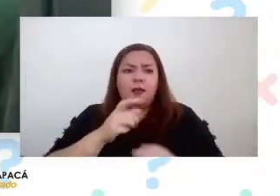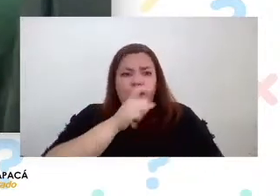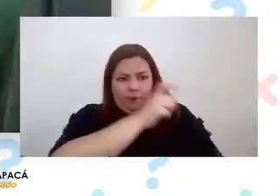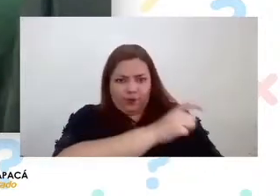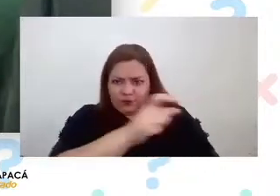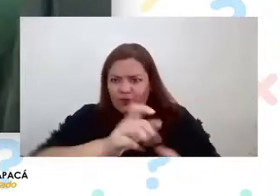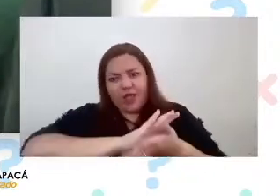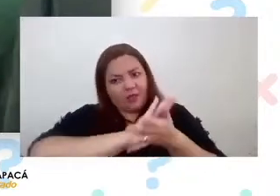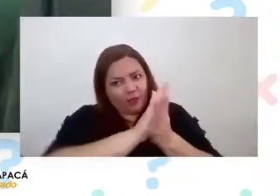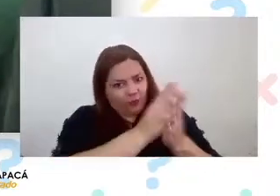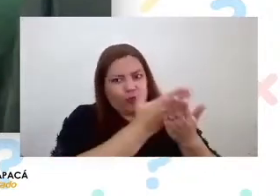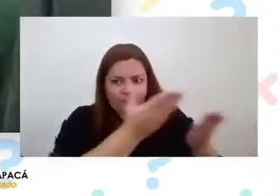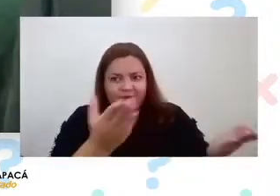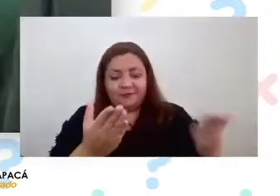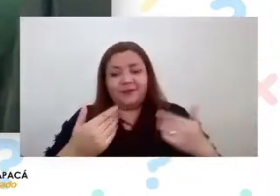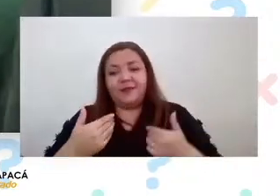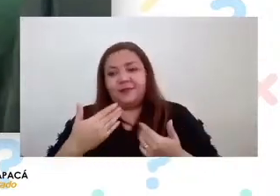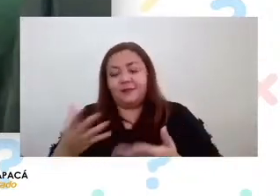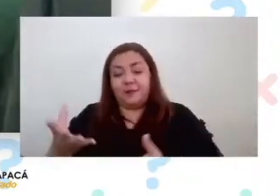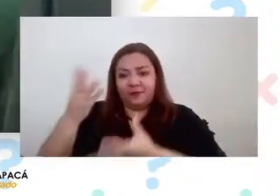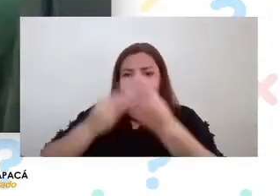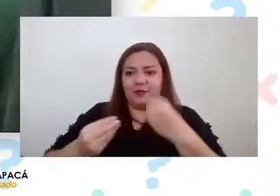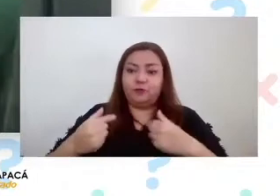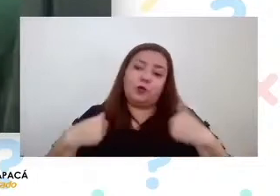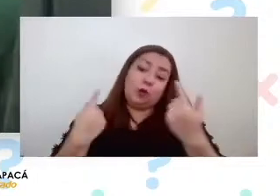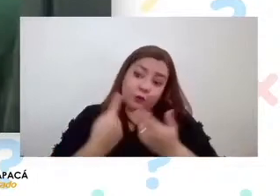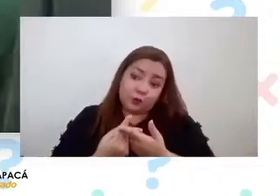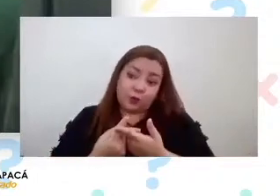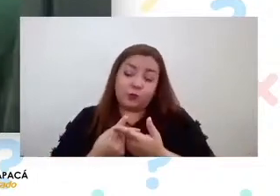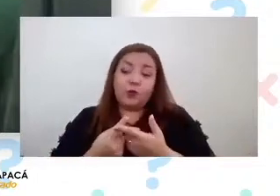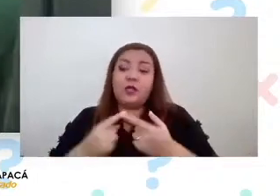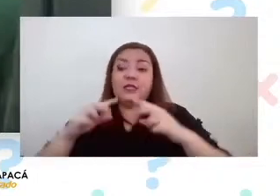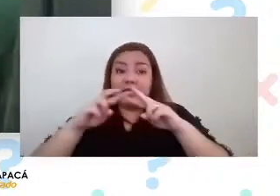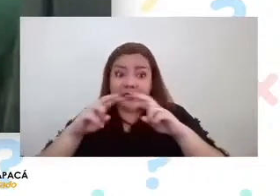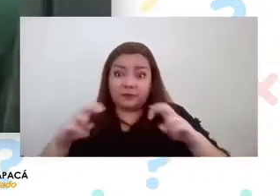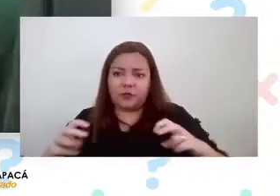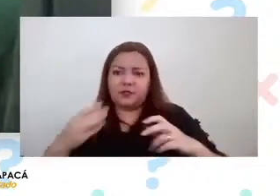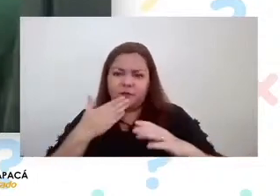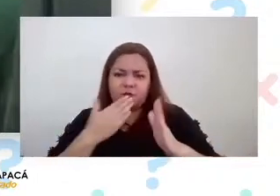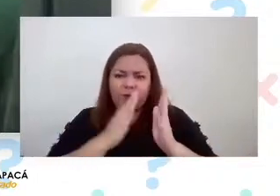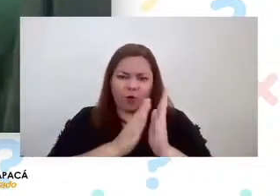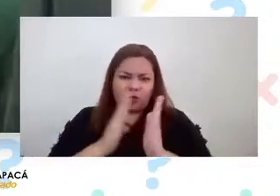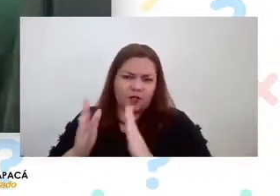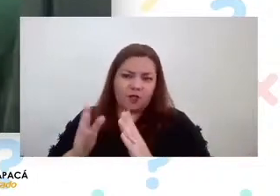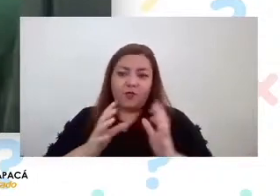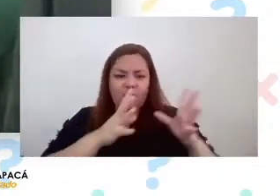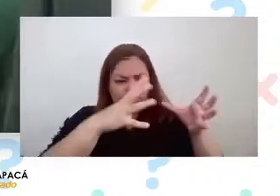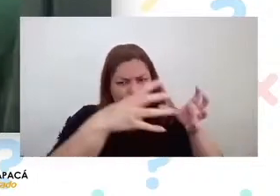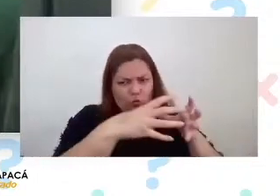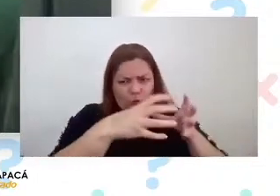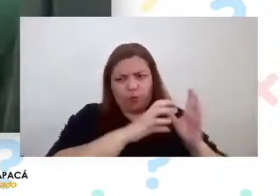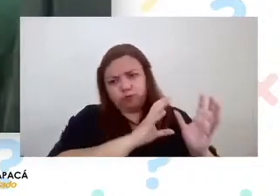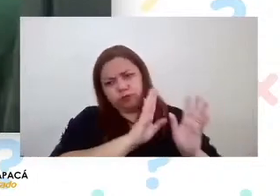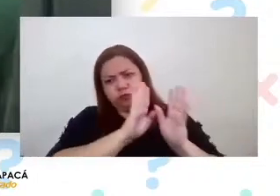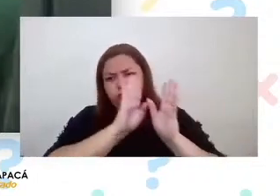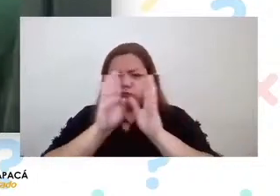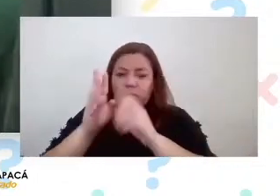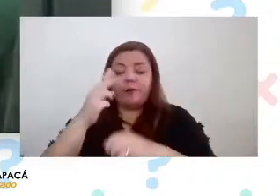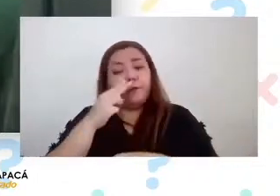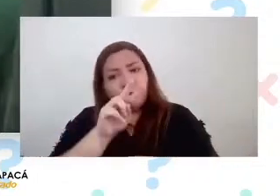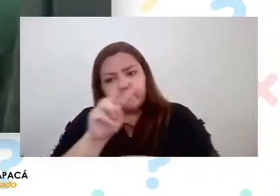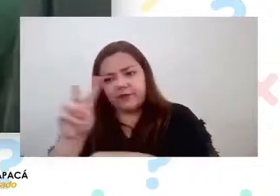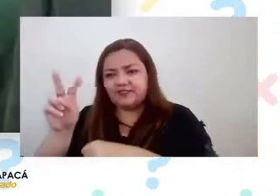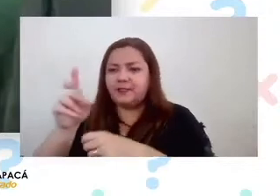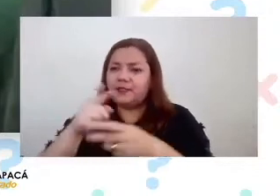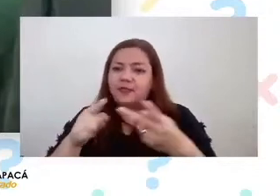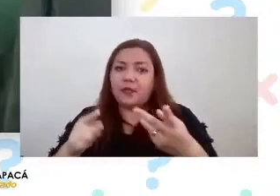bueno nosotros desde Explora también nos hemos coordinado para hacer visitas guiadas también para que niños niñas jóvenes también se acerquen a